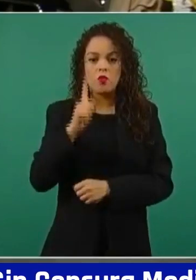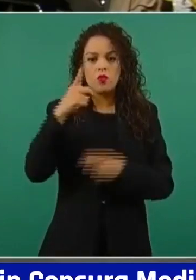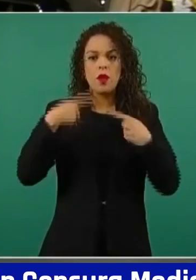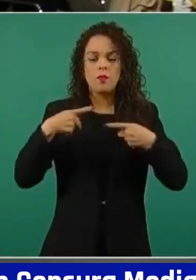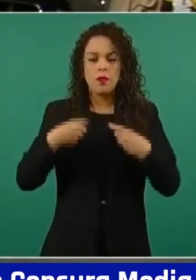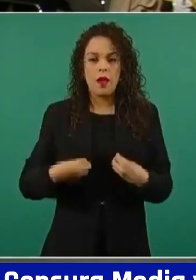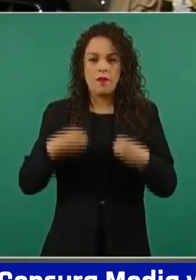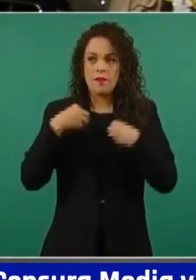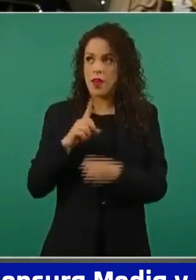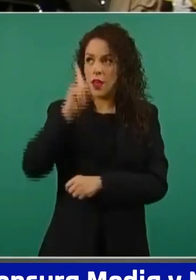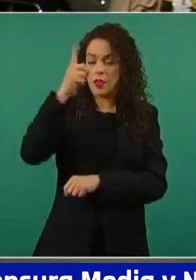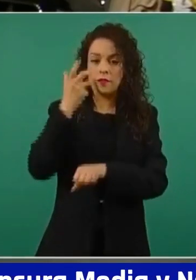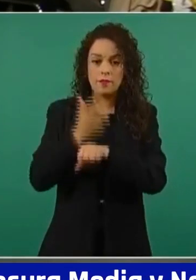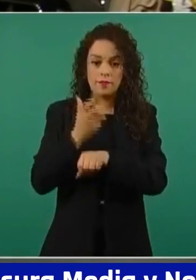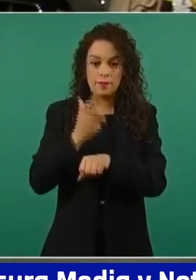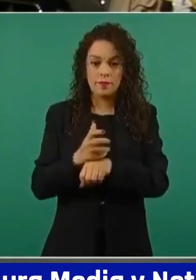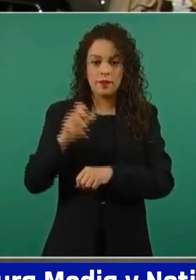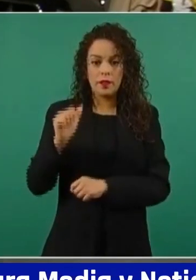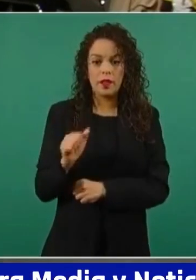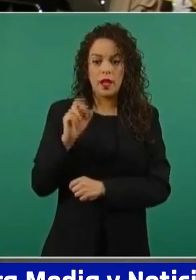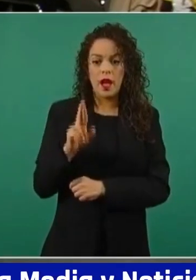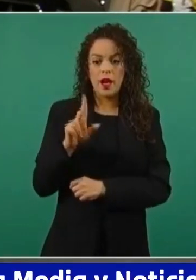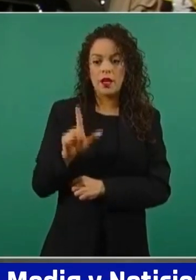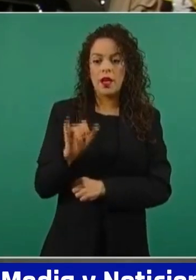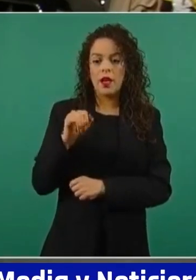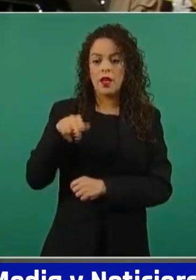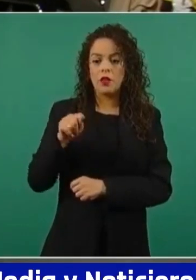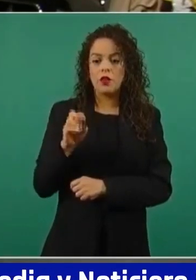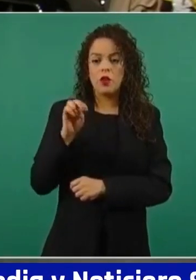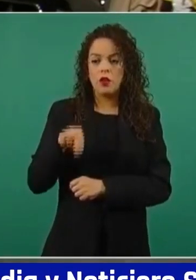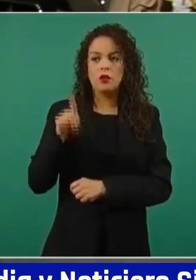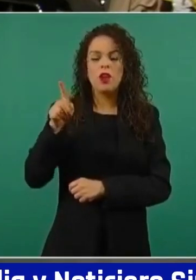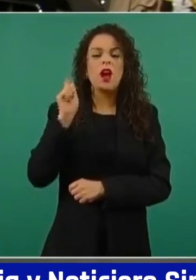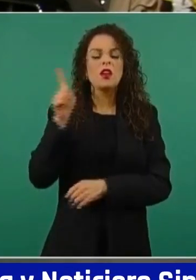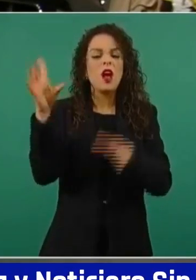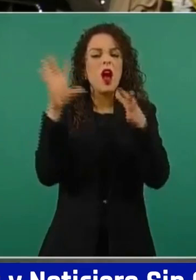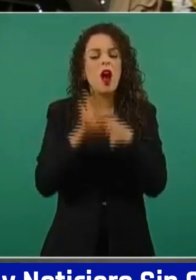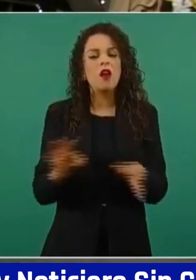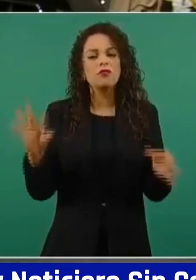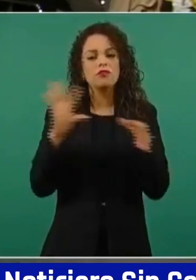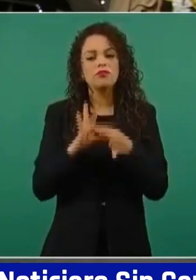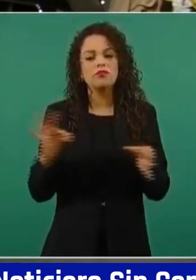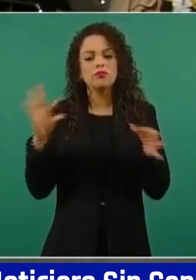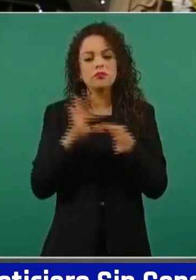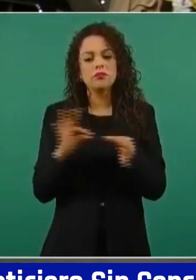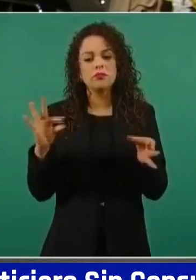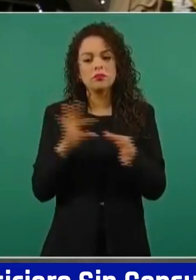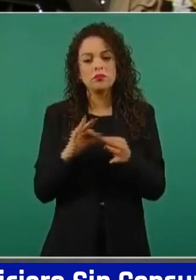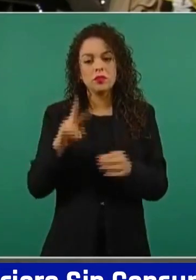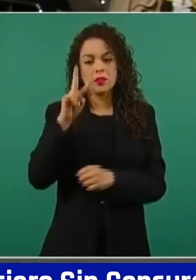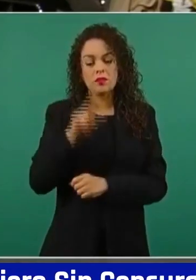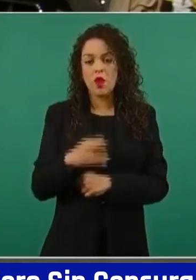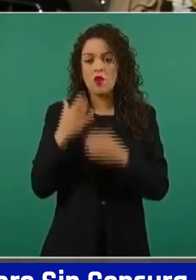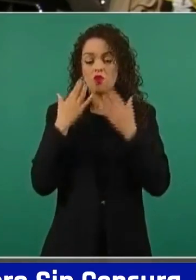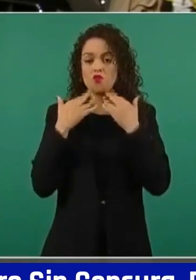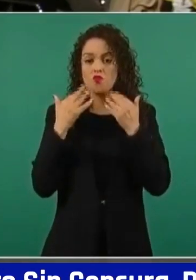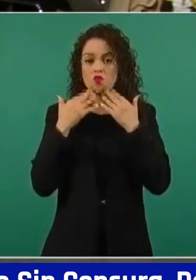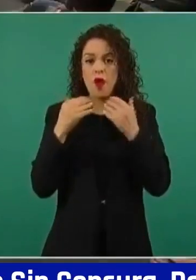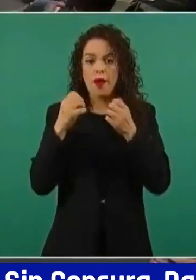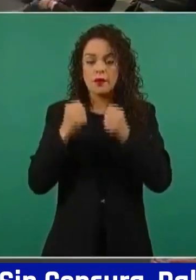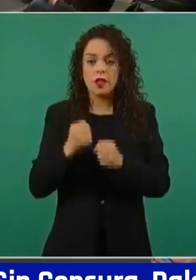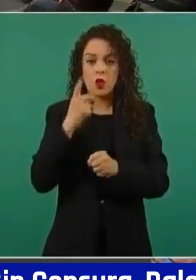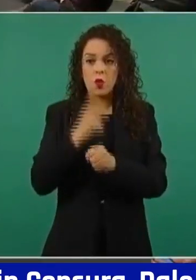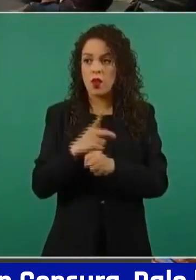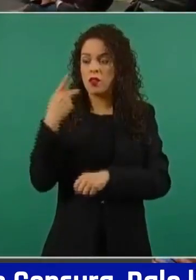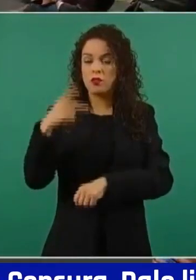Unidos, de Arlington, donde narra los padecimientos de inseguridad de su